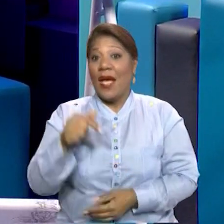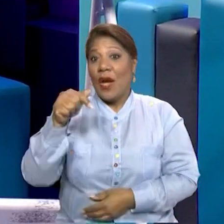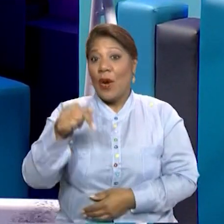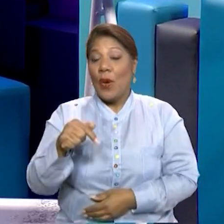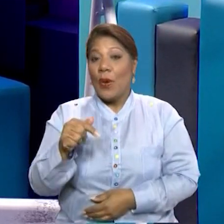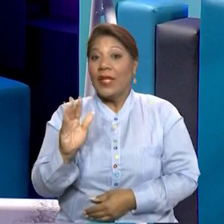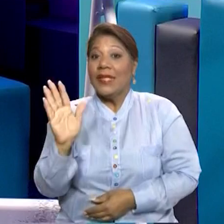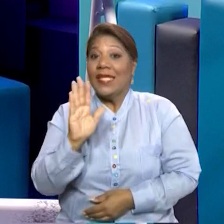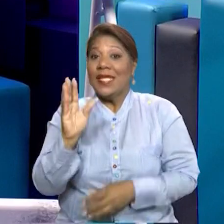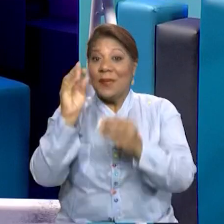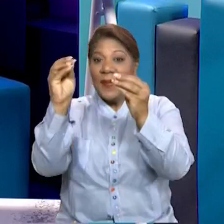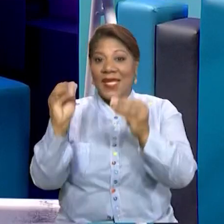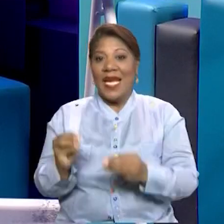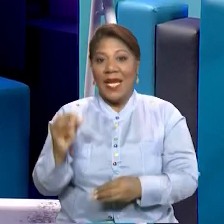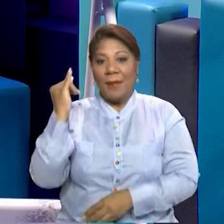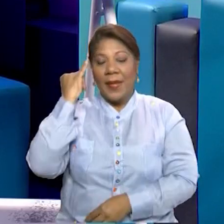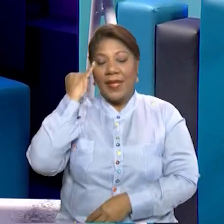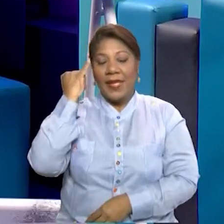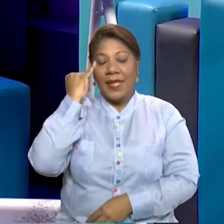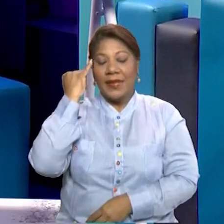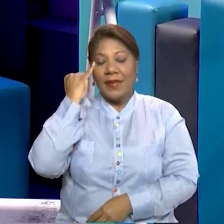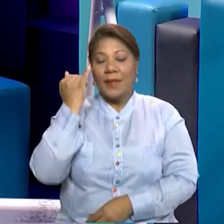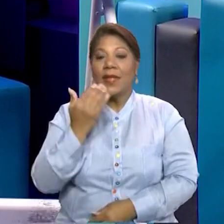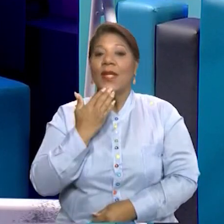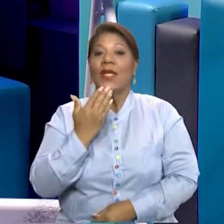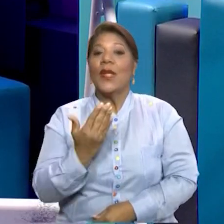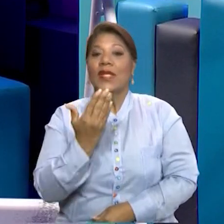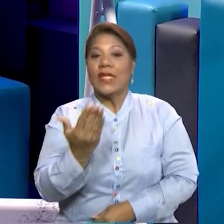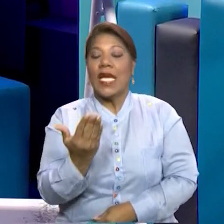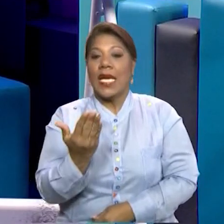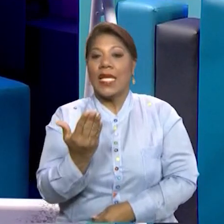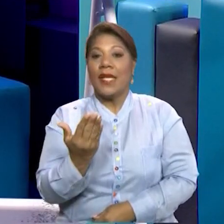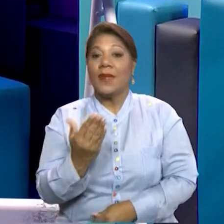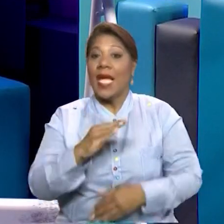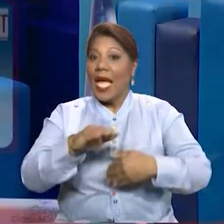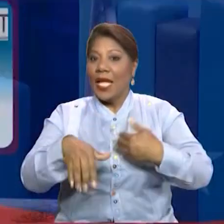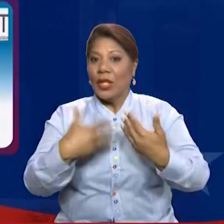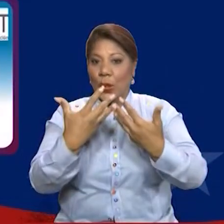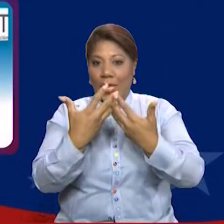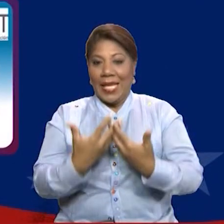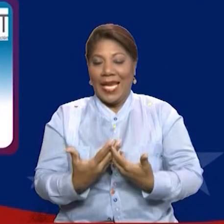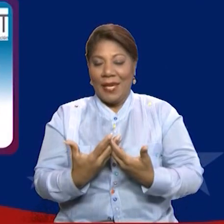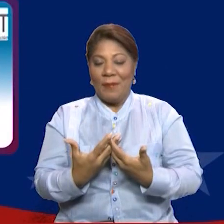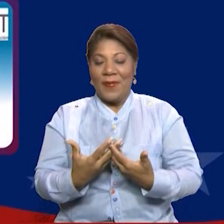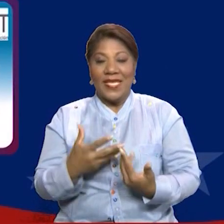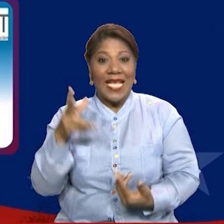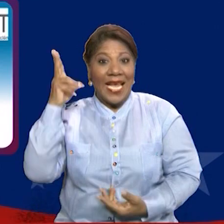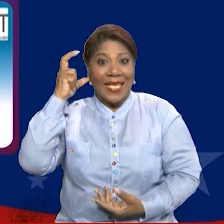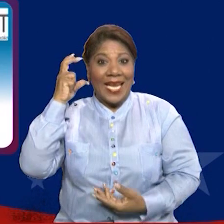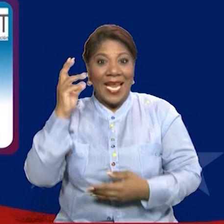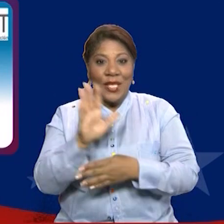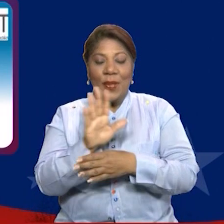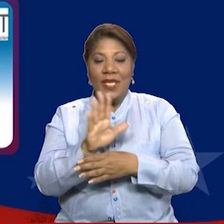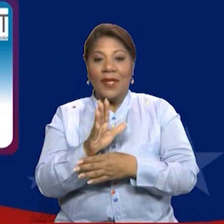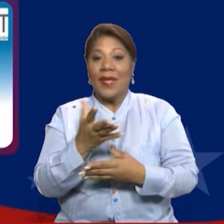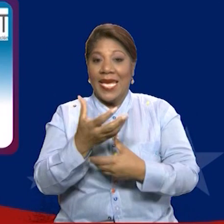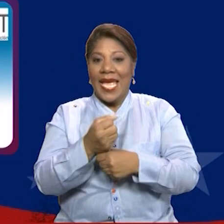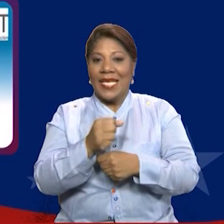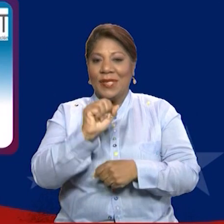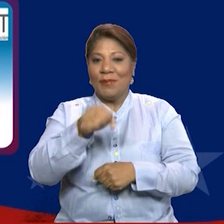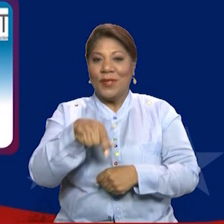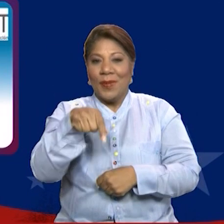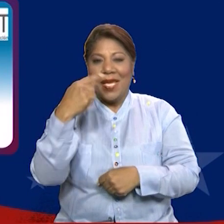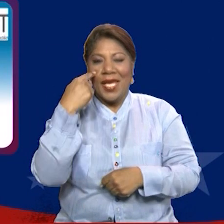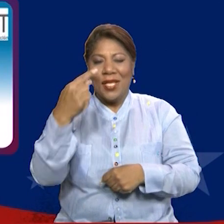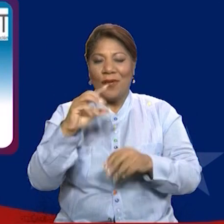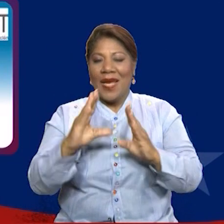de hoy me despido de ustedes dándoles los agradecimientos a las empresas e instituciones que hicieron posible que esta